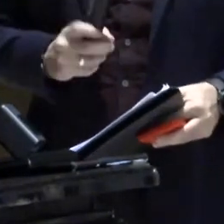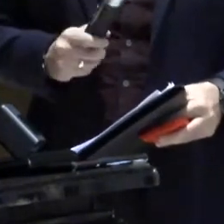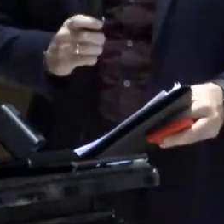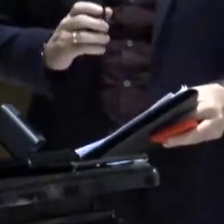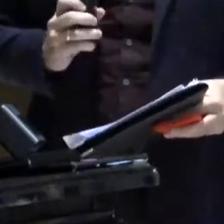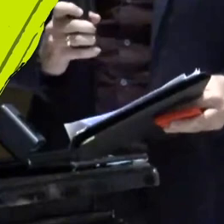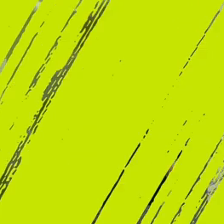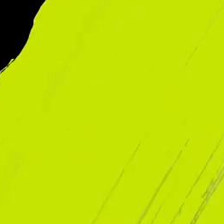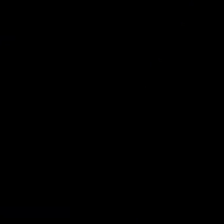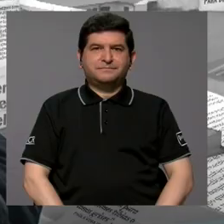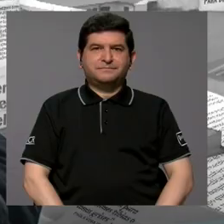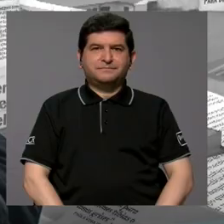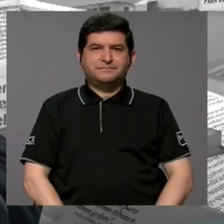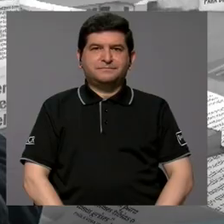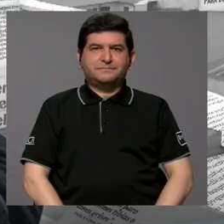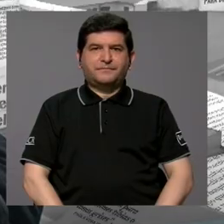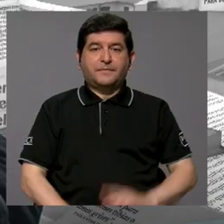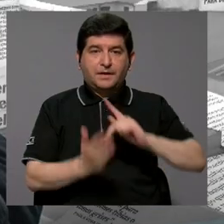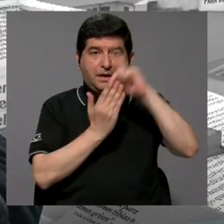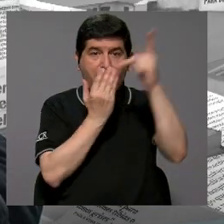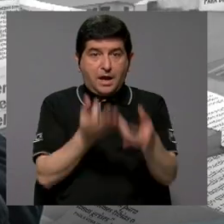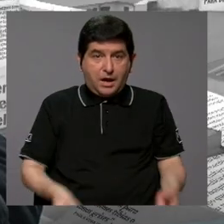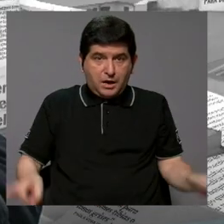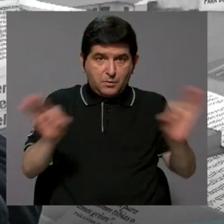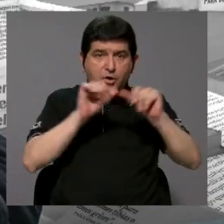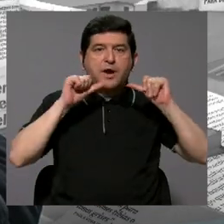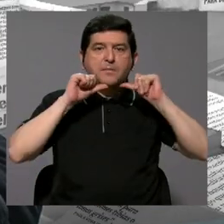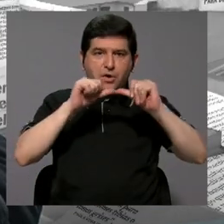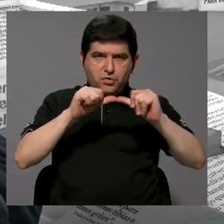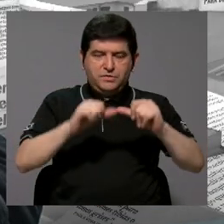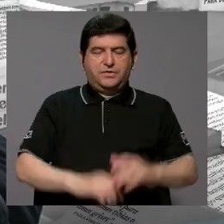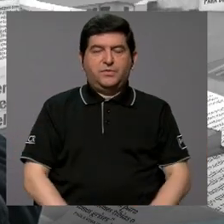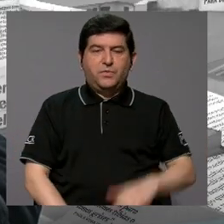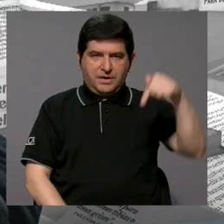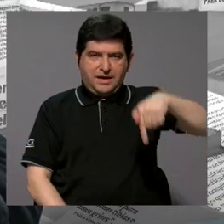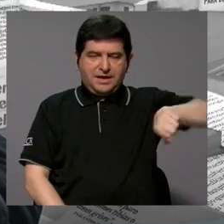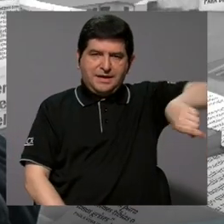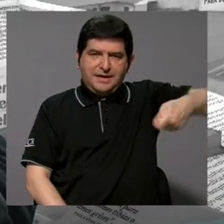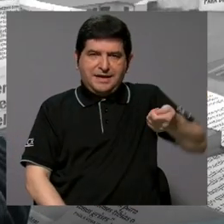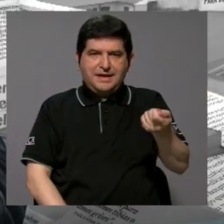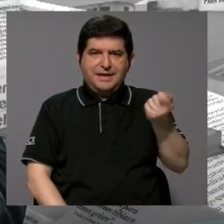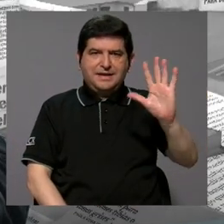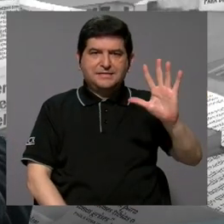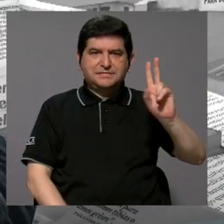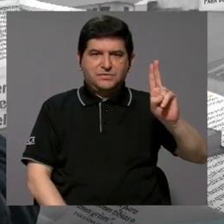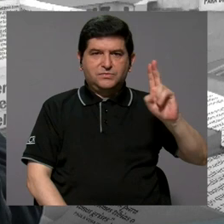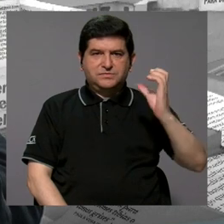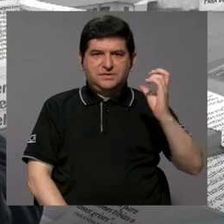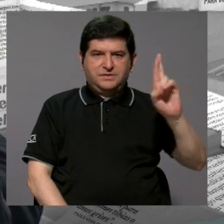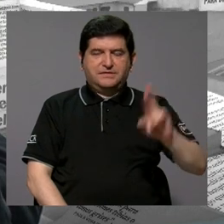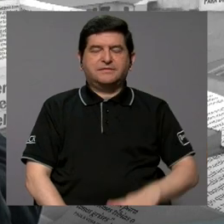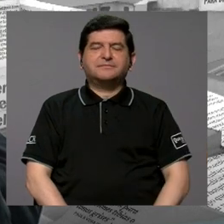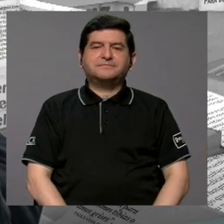están en primer lugar. Lo que importa, continuamos con este programa aquí por 15 UCR.